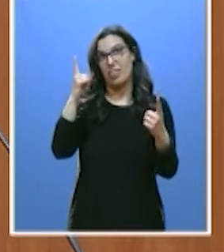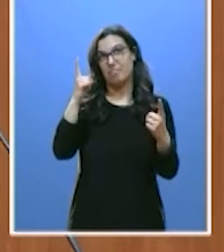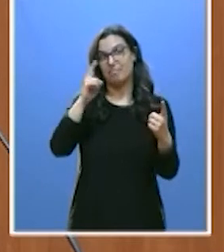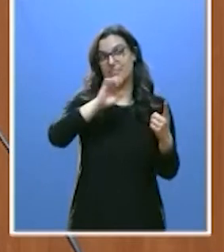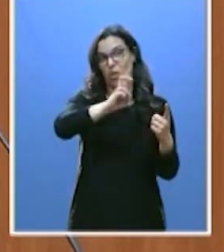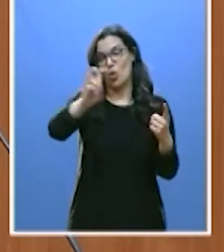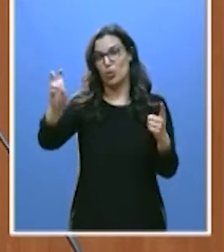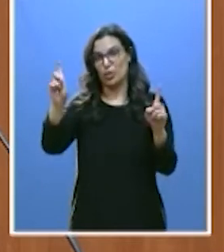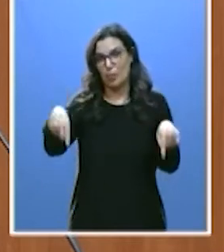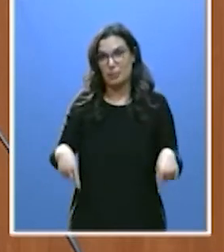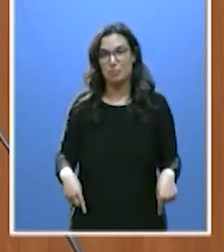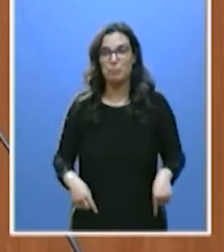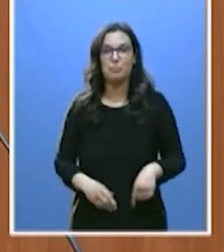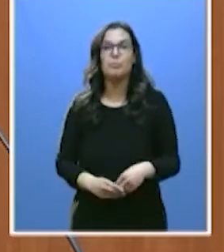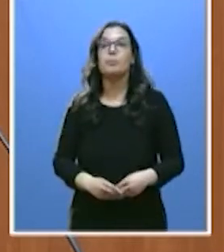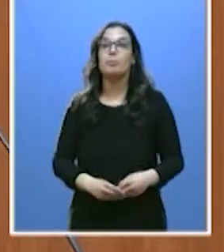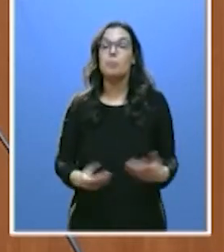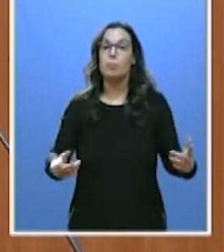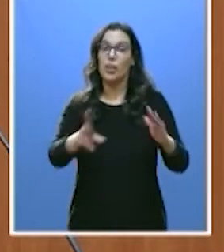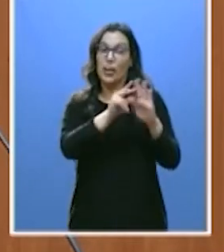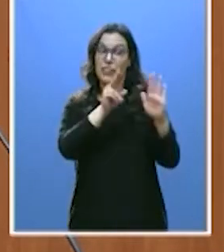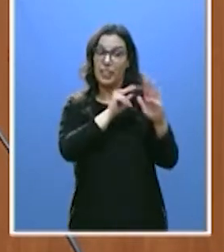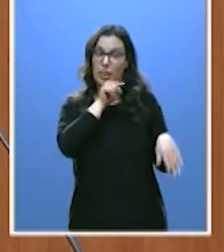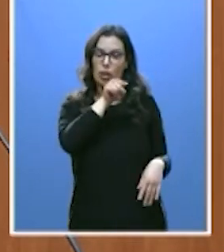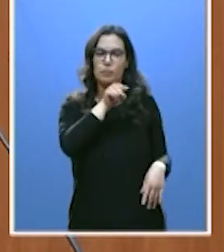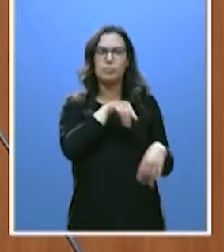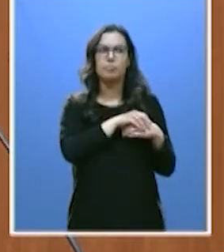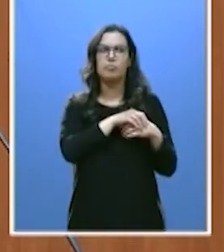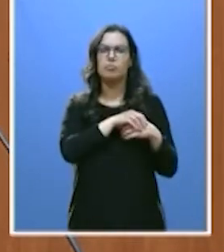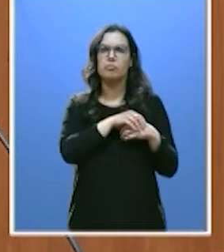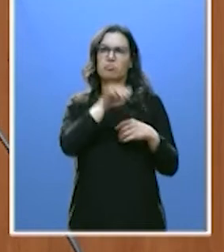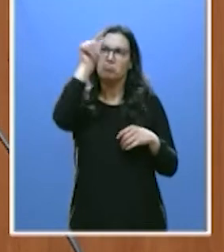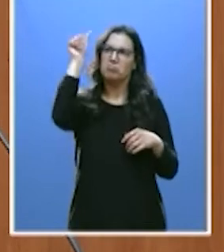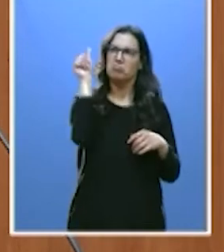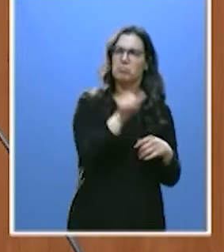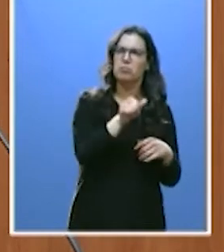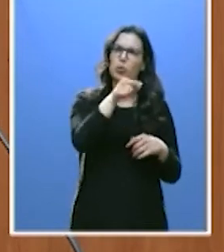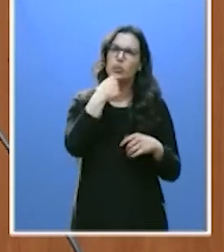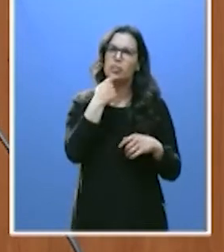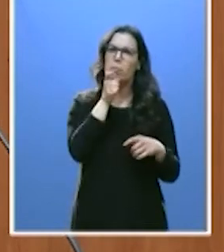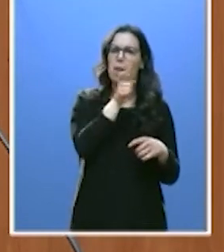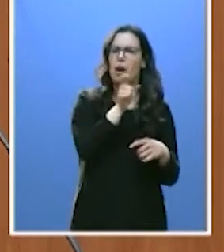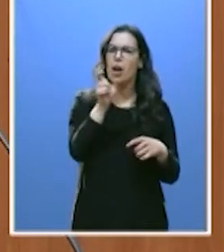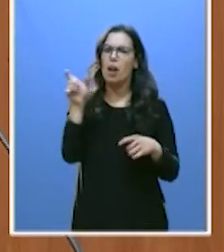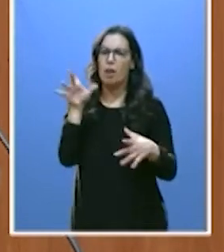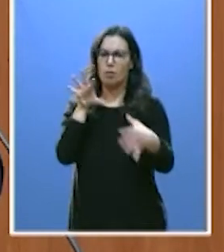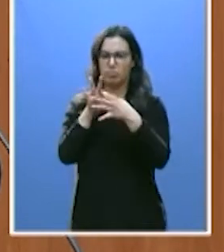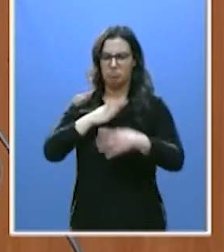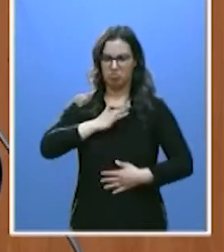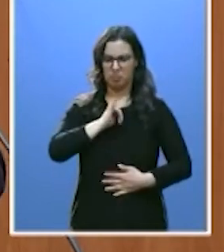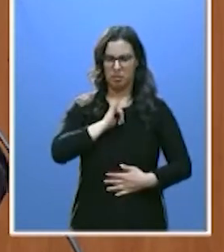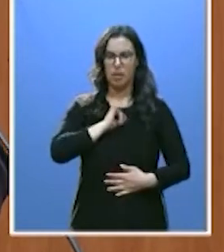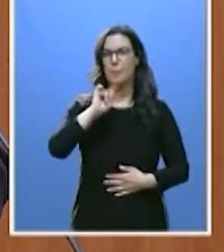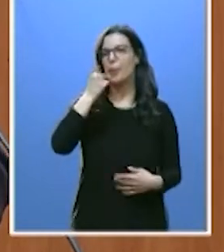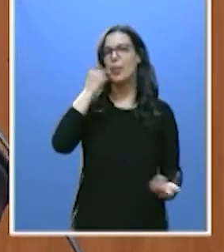En este vídeo usted se define con varias palabras que voy a reseñar. La primera